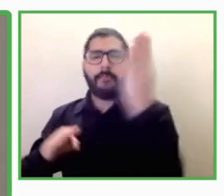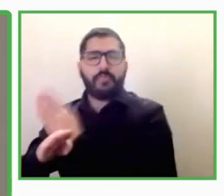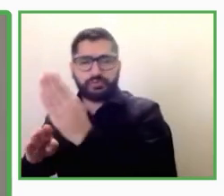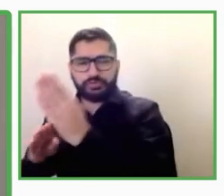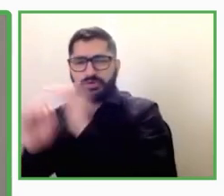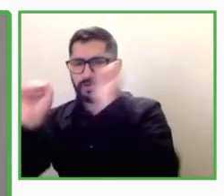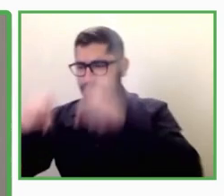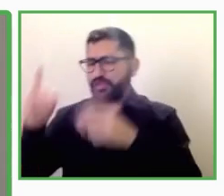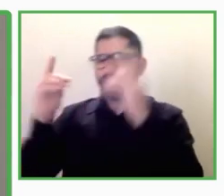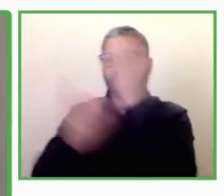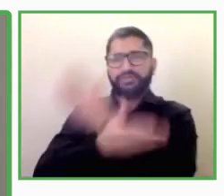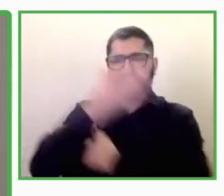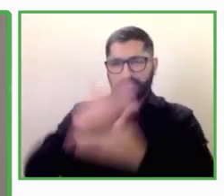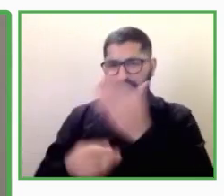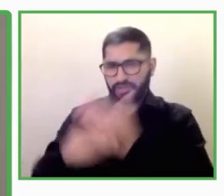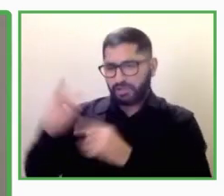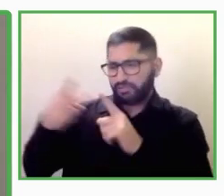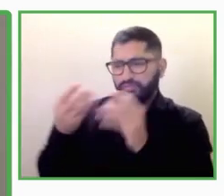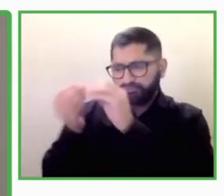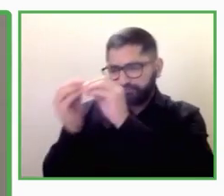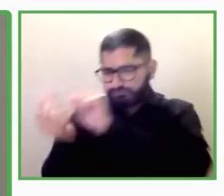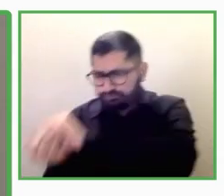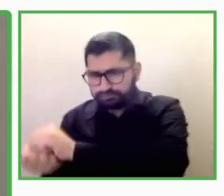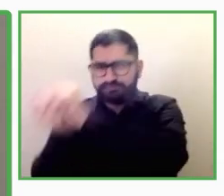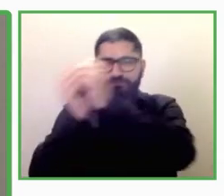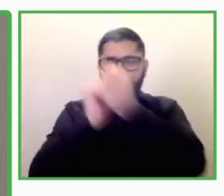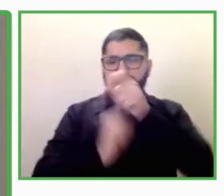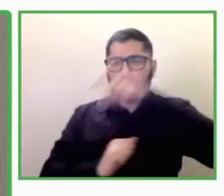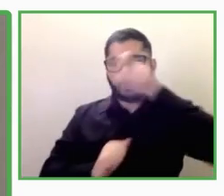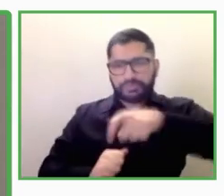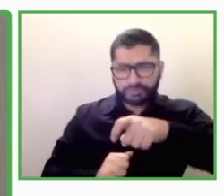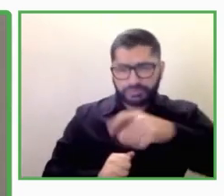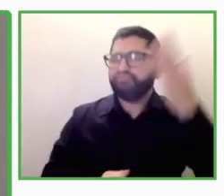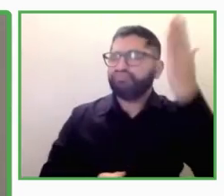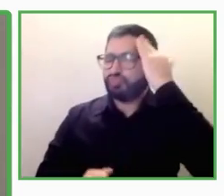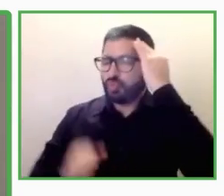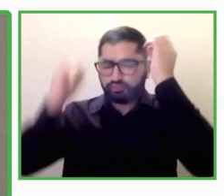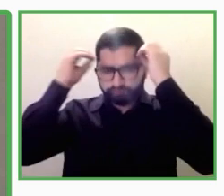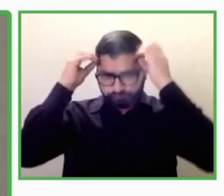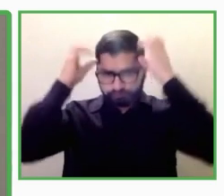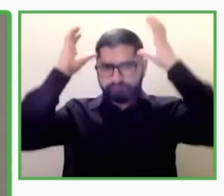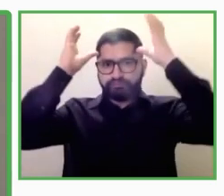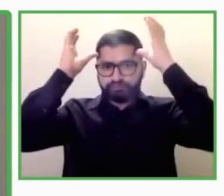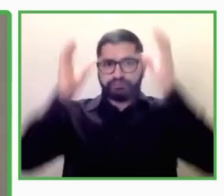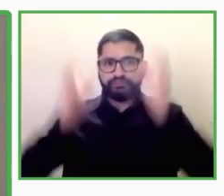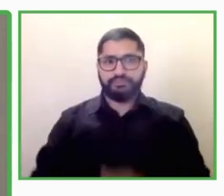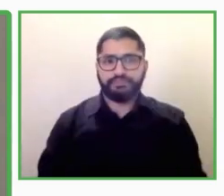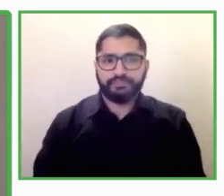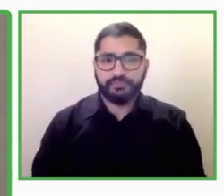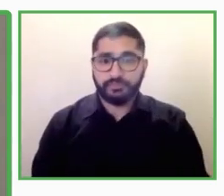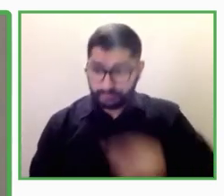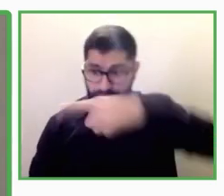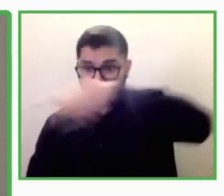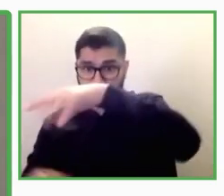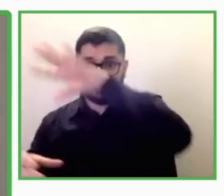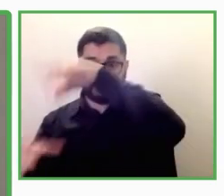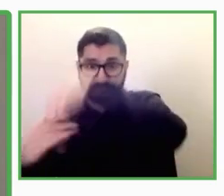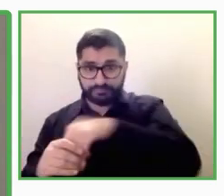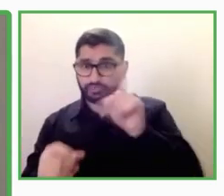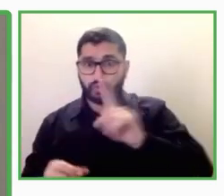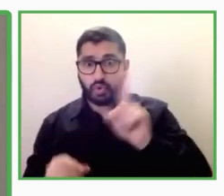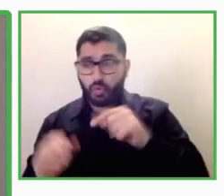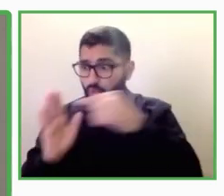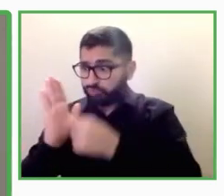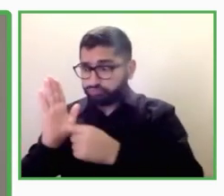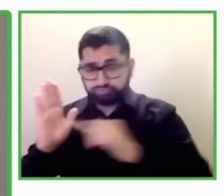discapacidad. Si no actuamos en todos esos frentes, unidos a la mejora de la información a través de observatorios de la situación de personas con discapacidad en el